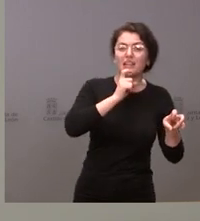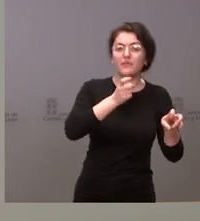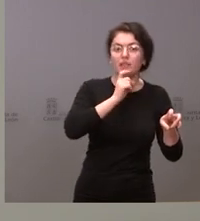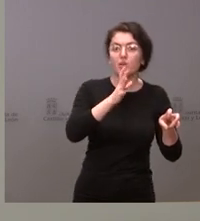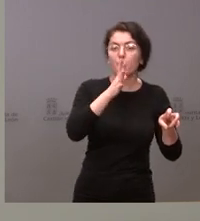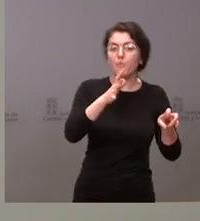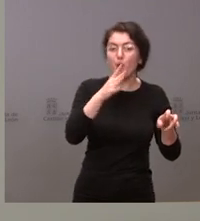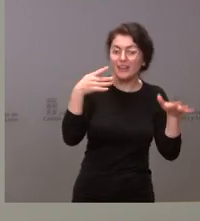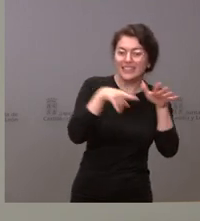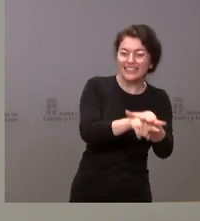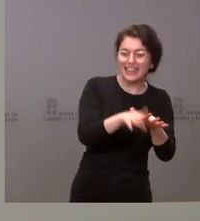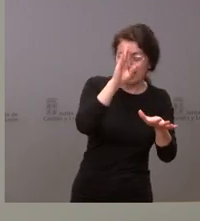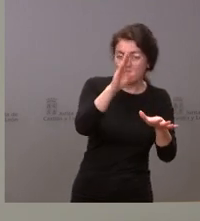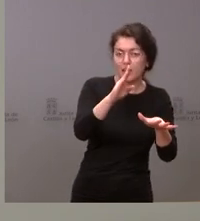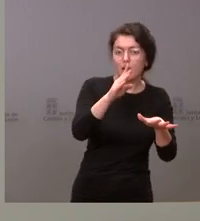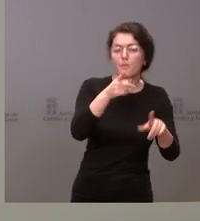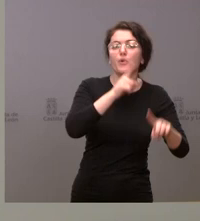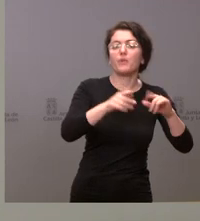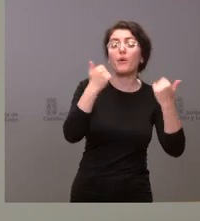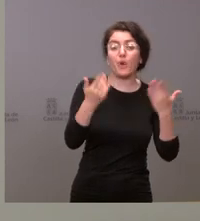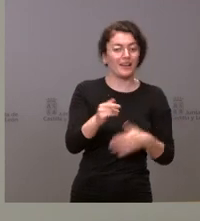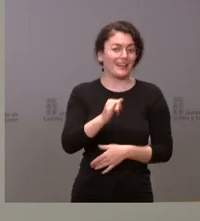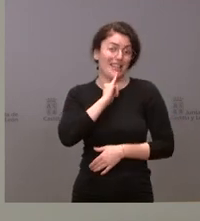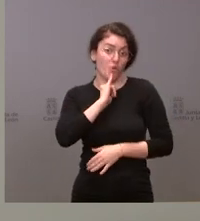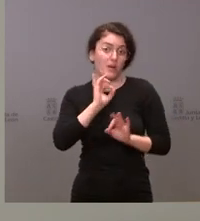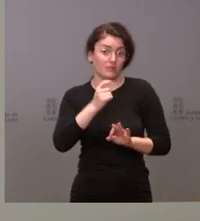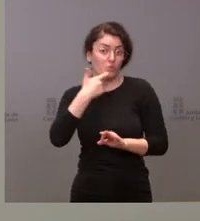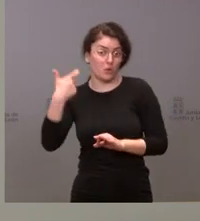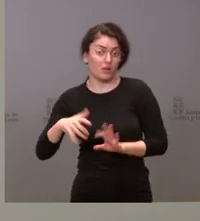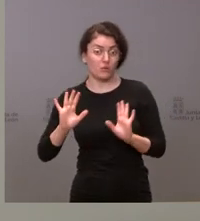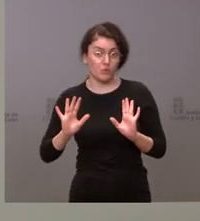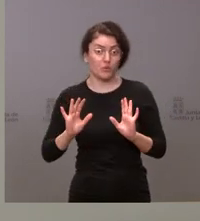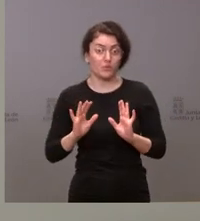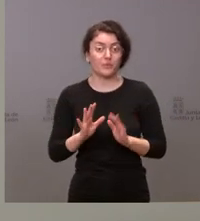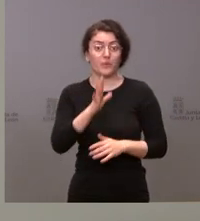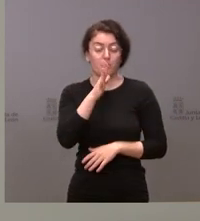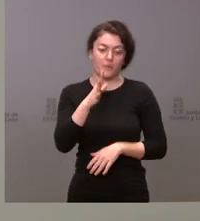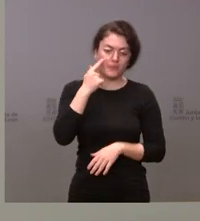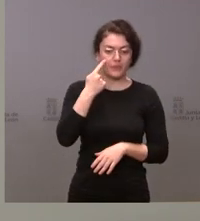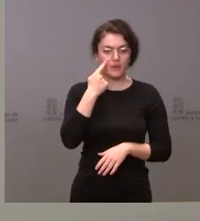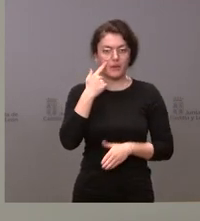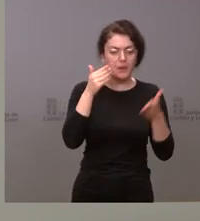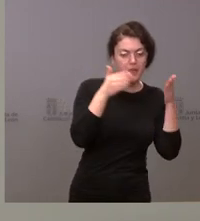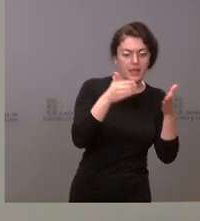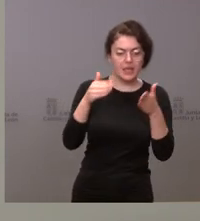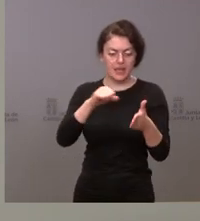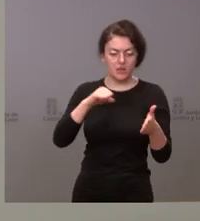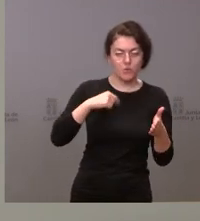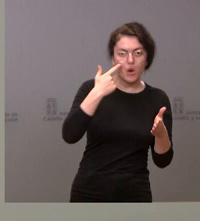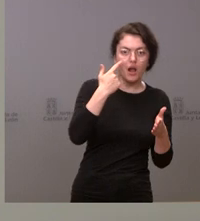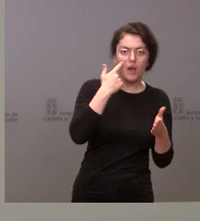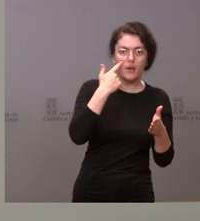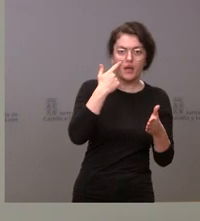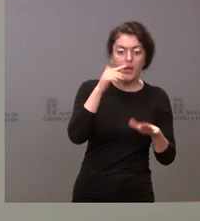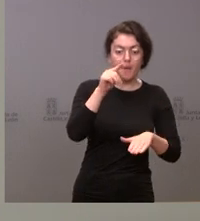integración directa en el sistema educativo a veces es el idioma, porque habrá que analizar caso por caso en qué medida estos menores que pudieran venir a nuestra